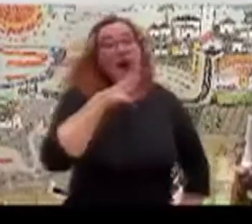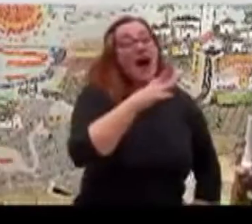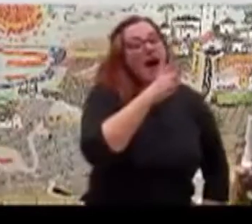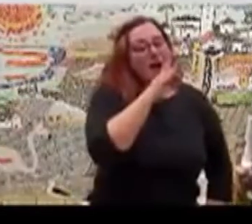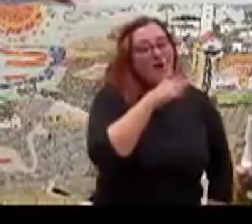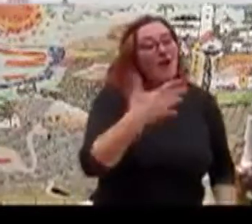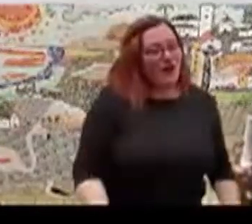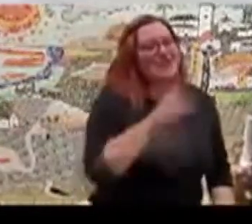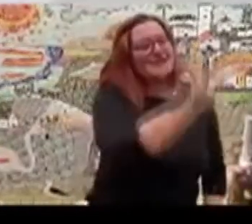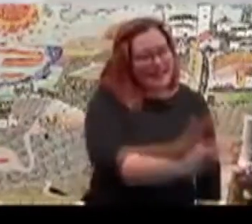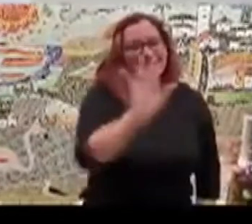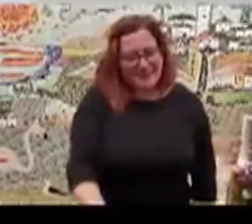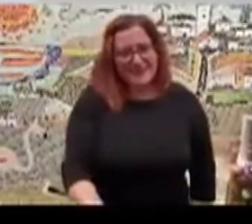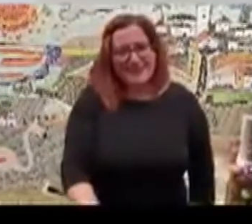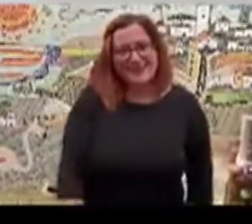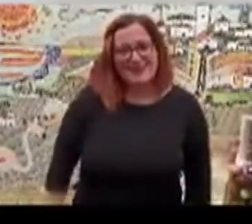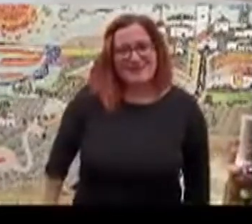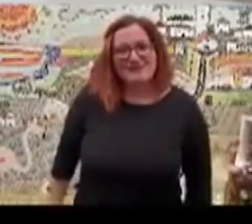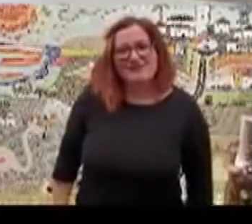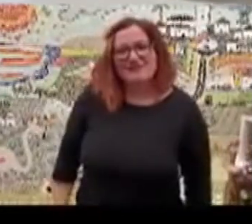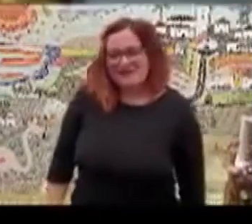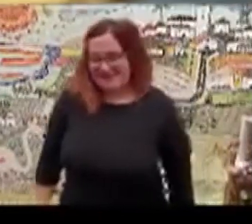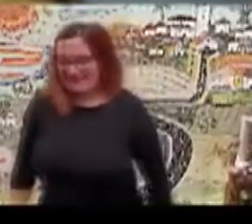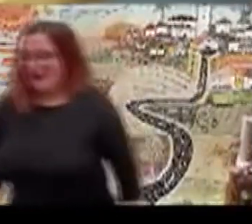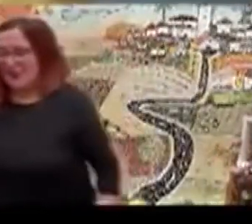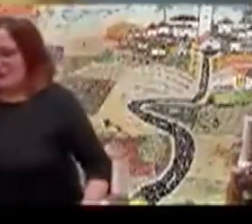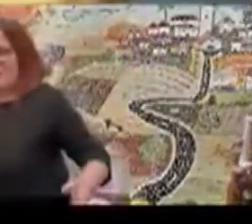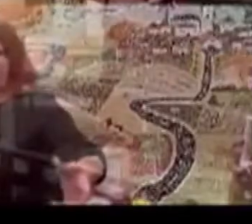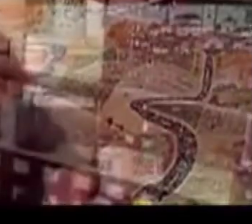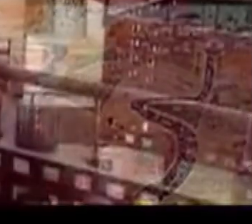Ahora sí que sí. ¡Gracias!